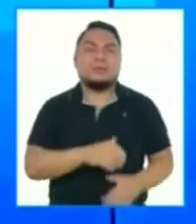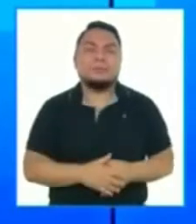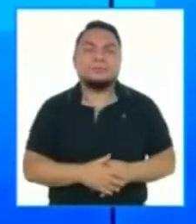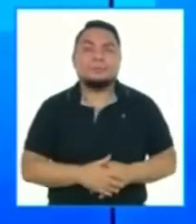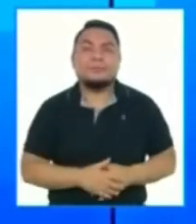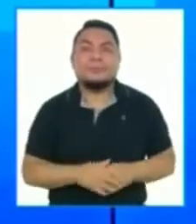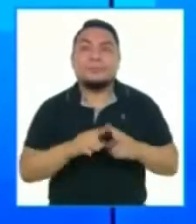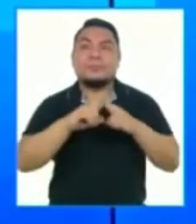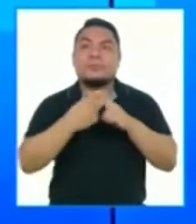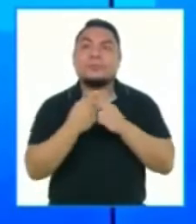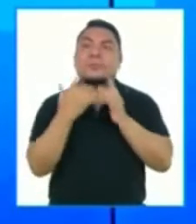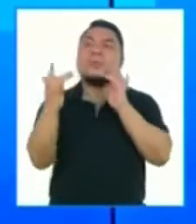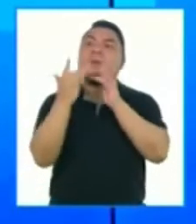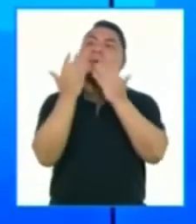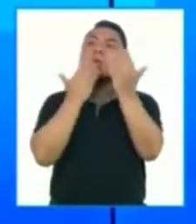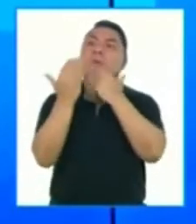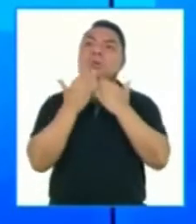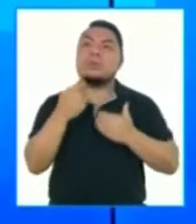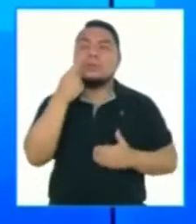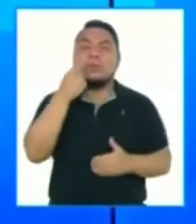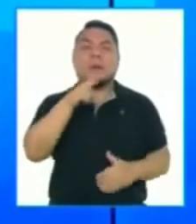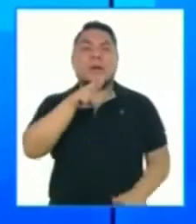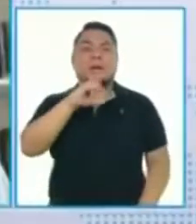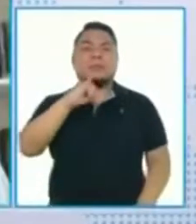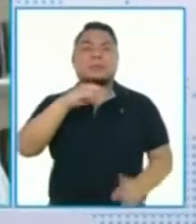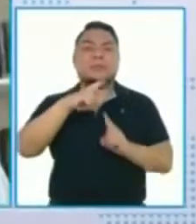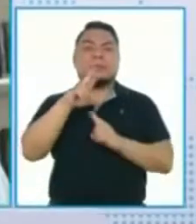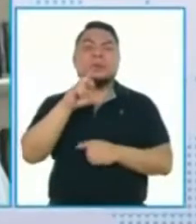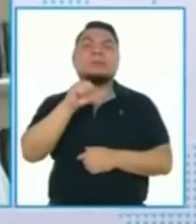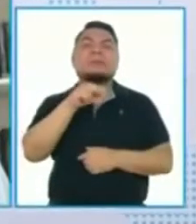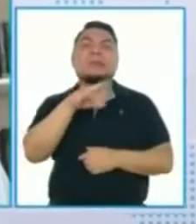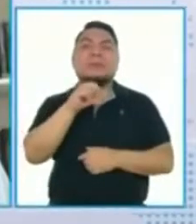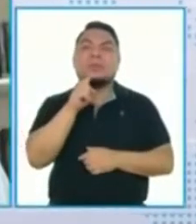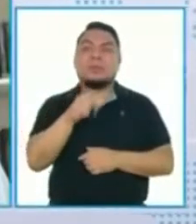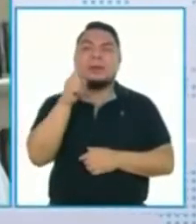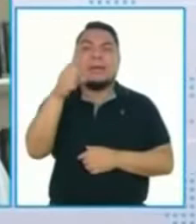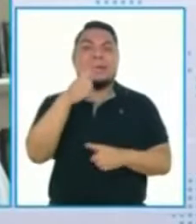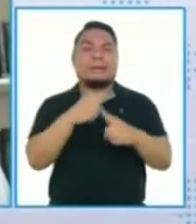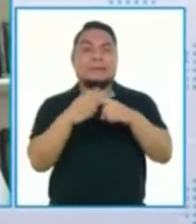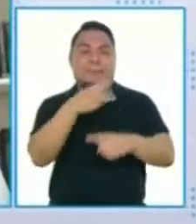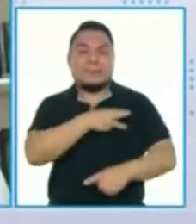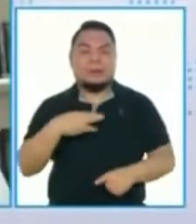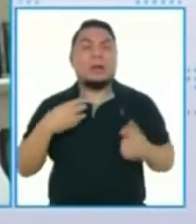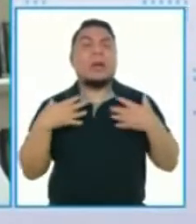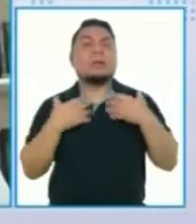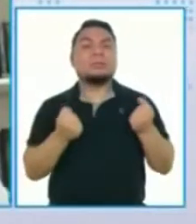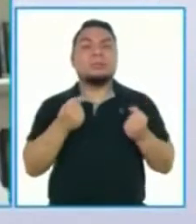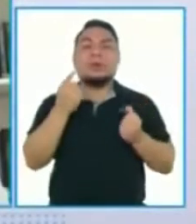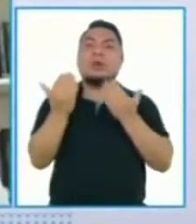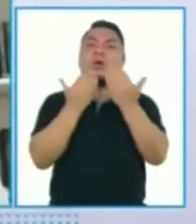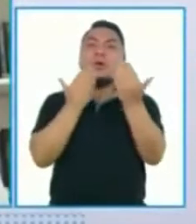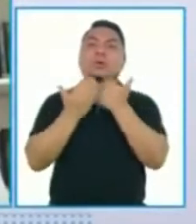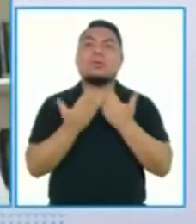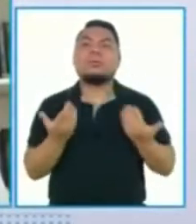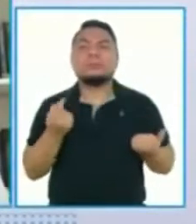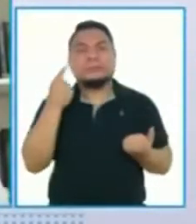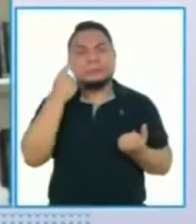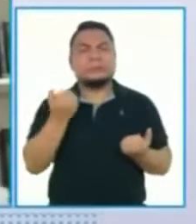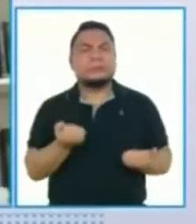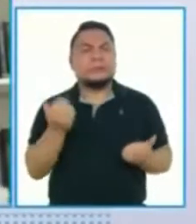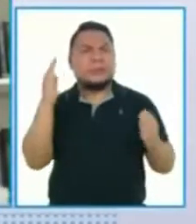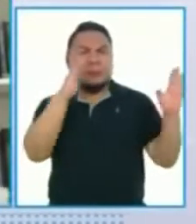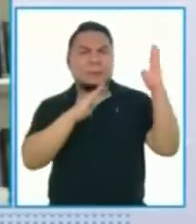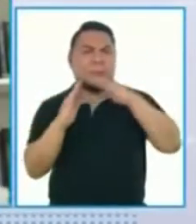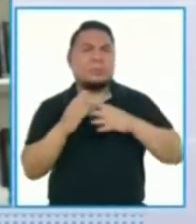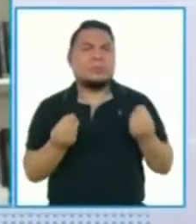vamos a empezar con las entrevistas y vamos a saludar a Víctor Zamora, él es exministro de Salud y vamos a poder hablar de la situación y preocupación que